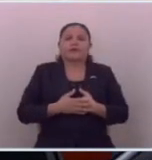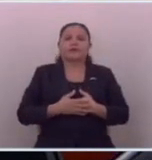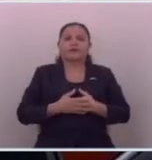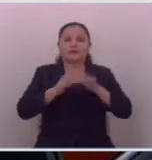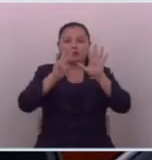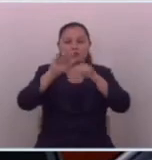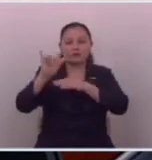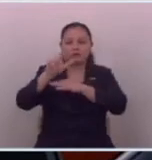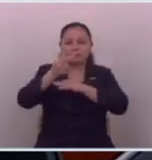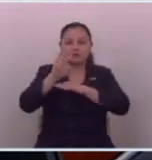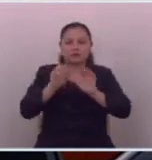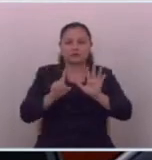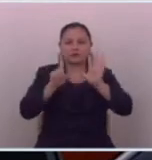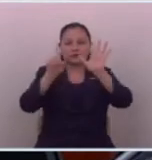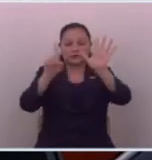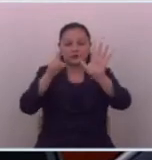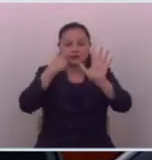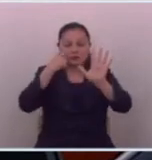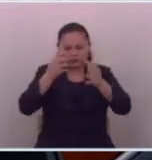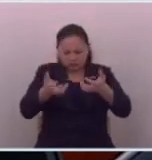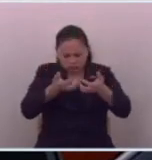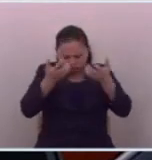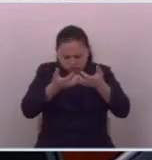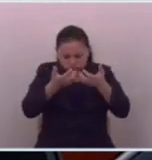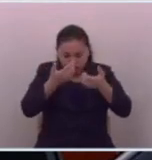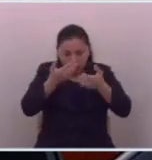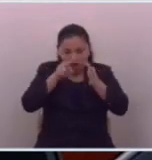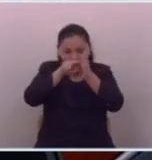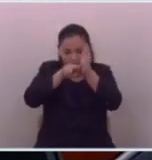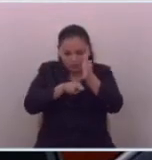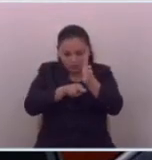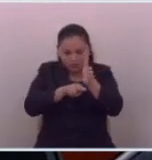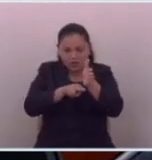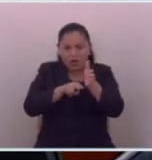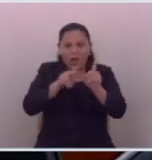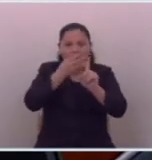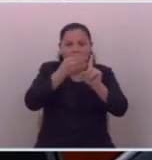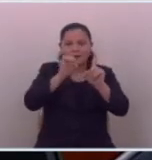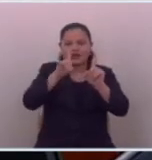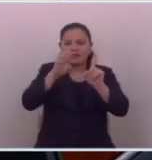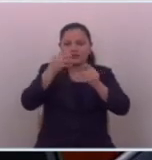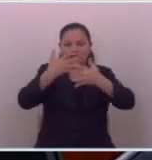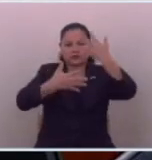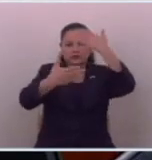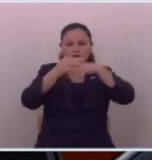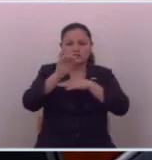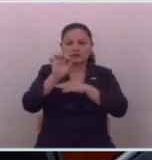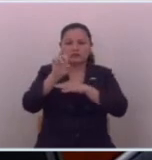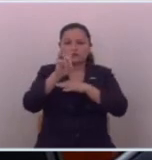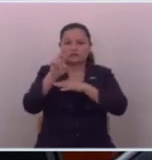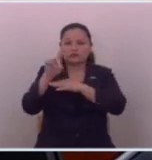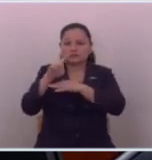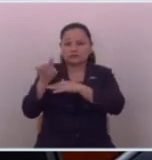7 de junio del 2016 se ha encontrado el cuerpo de pedro antonio portío garcía en la playa las flores